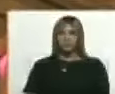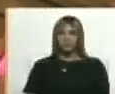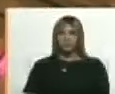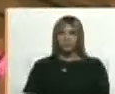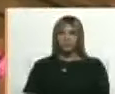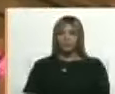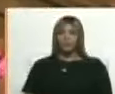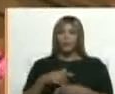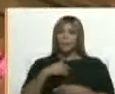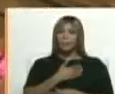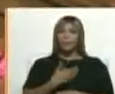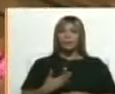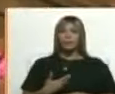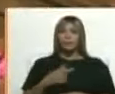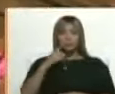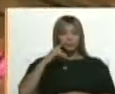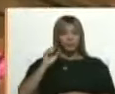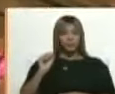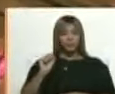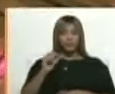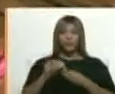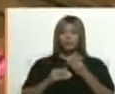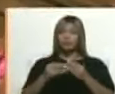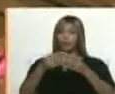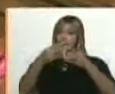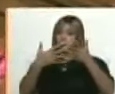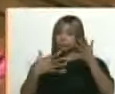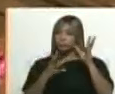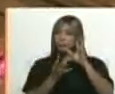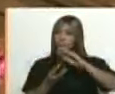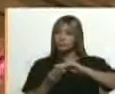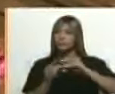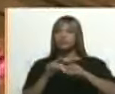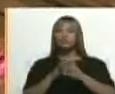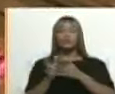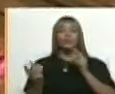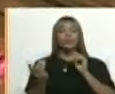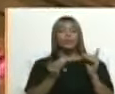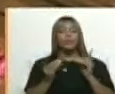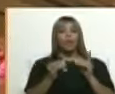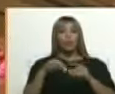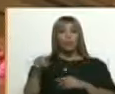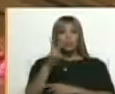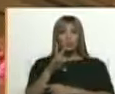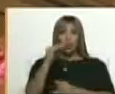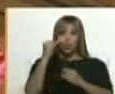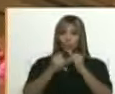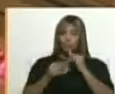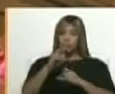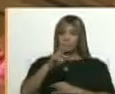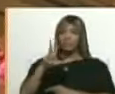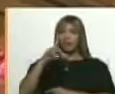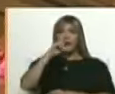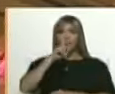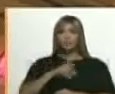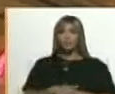de lo que ha sido el diálogo en Venezuela, los últimos 23 años,